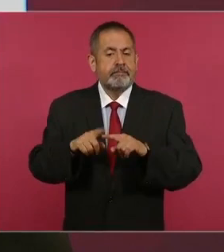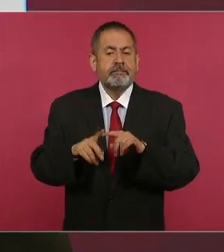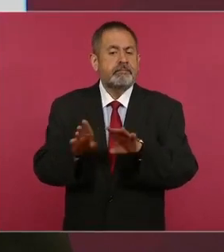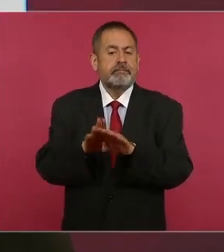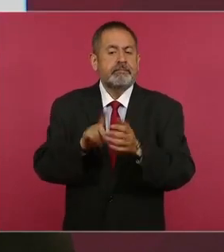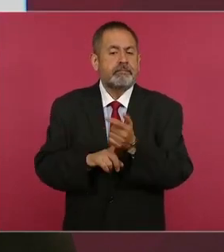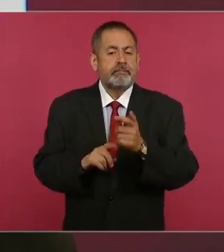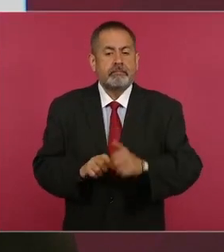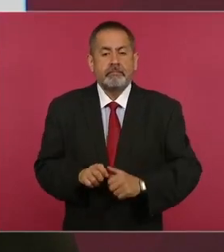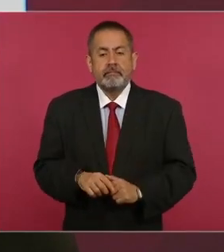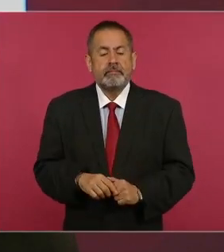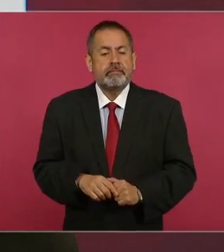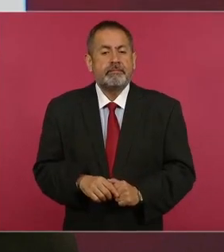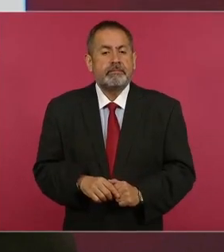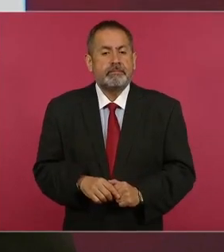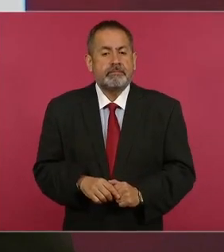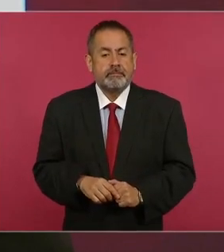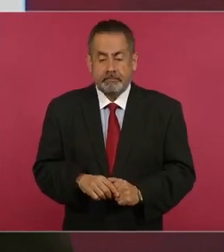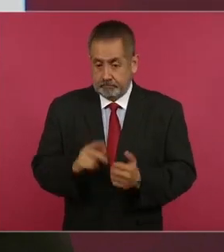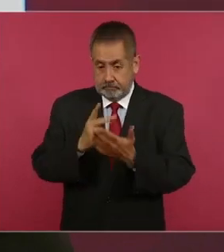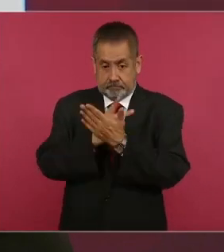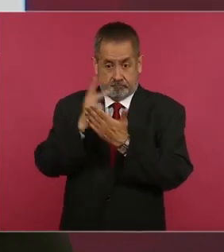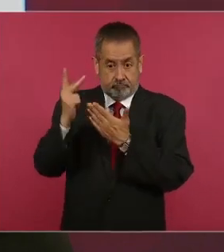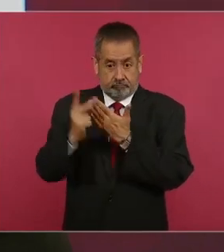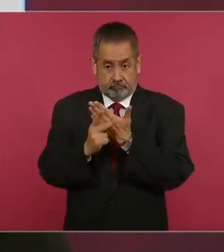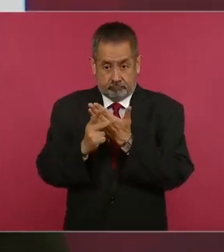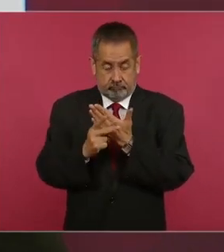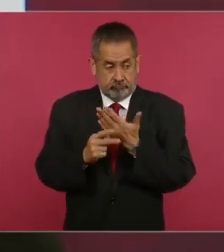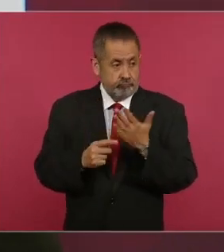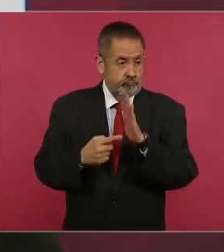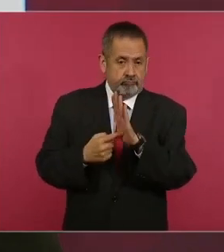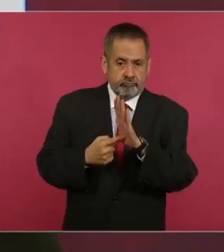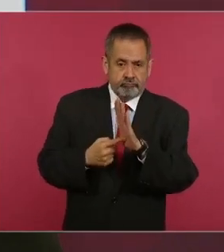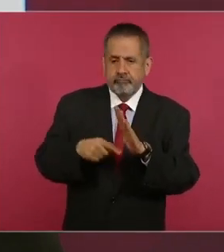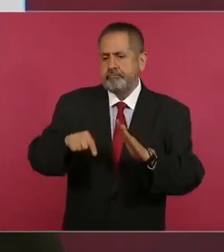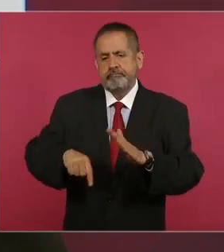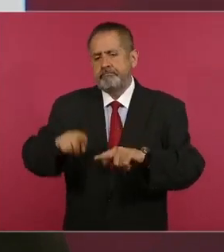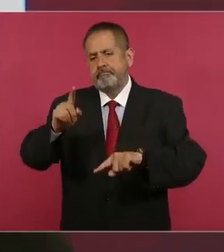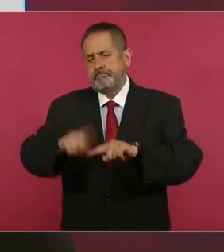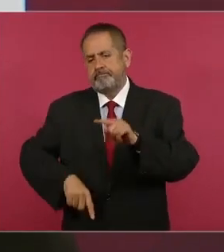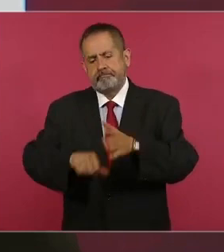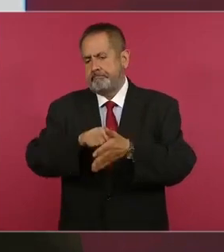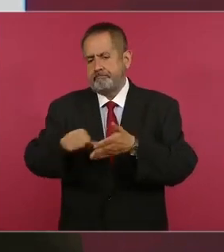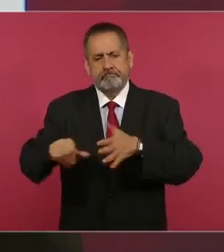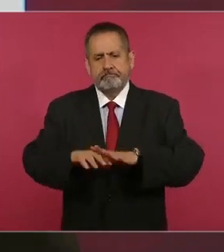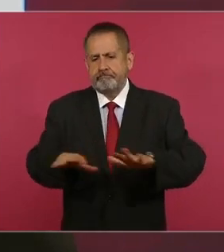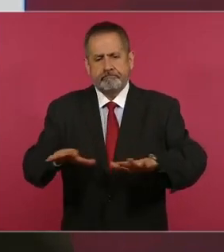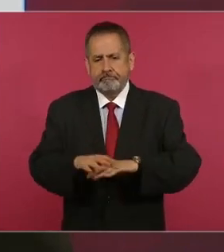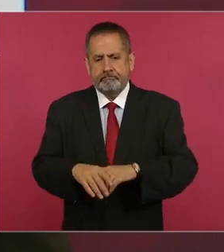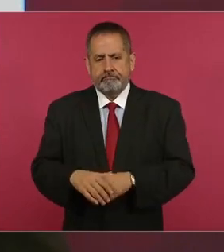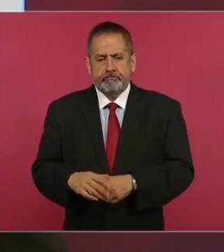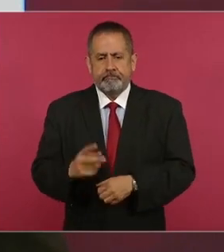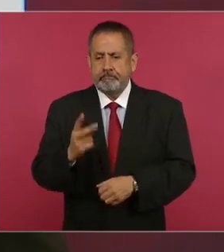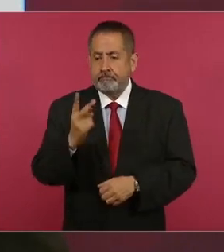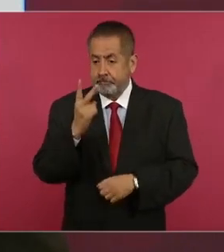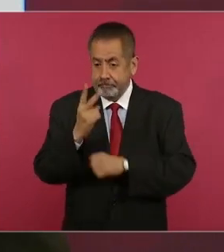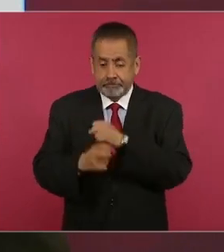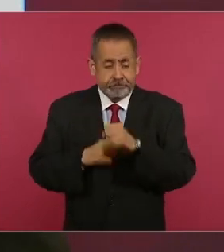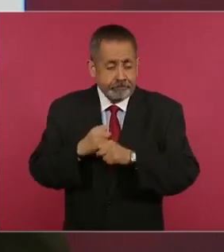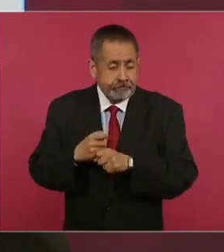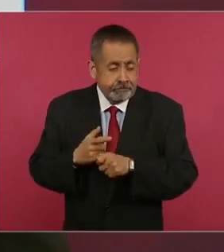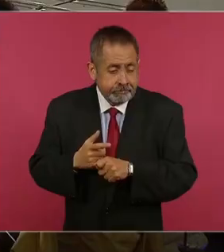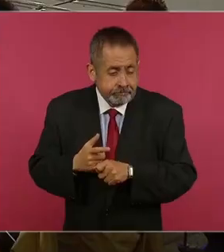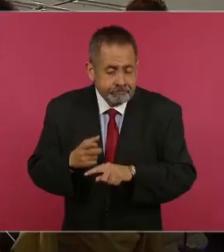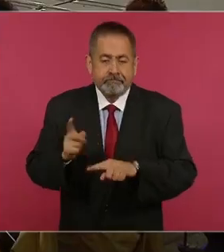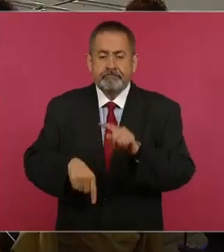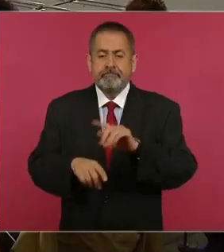presentaban un programa que ya se canceló en esta administración, hace cerca de dos años se canceló este programa, pero